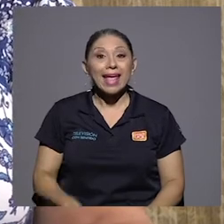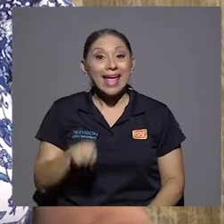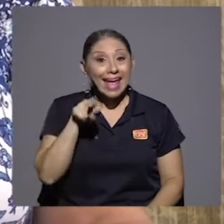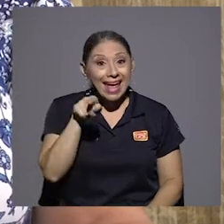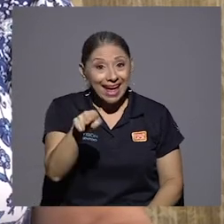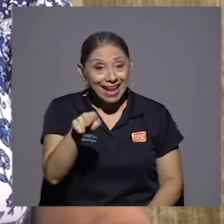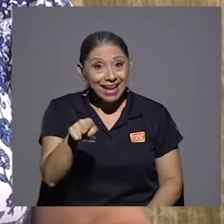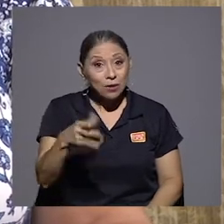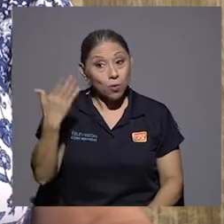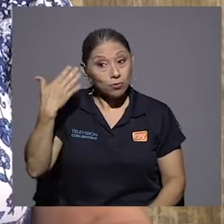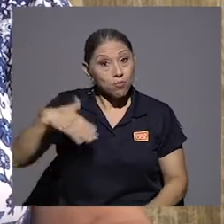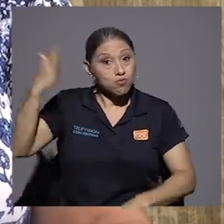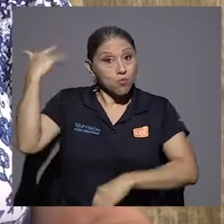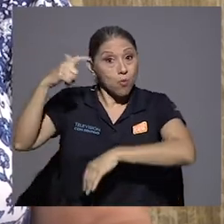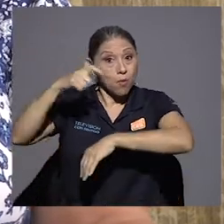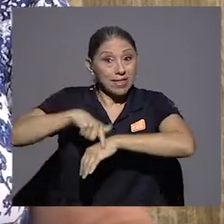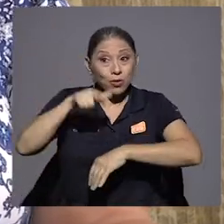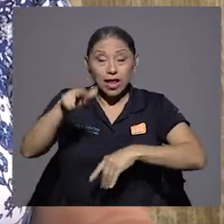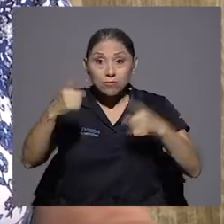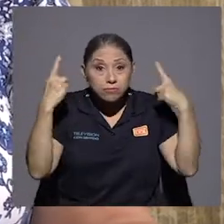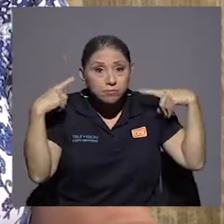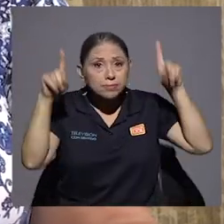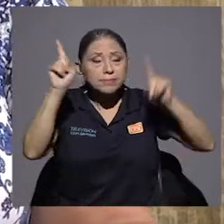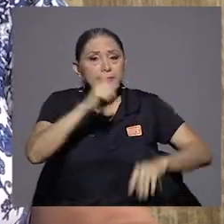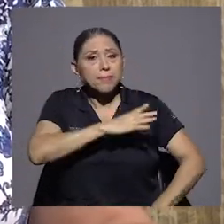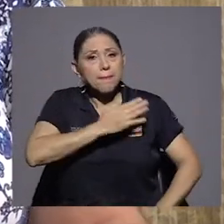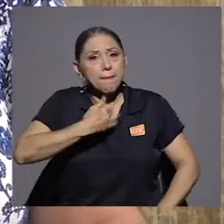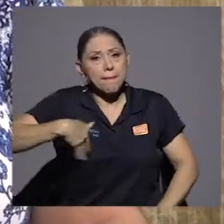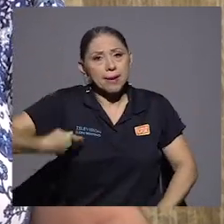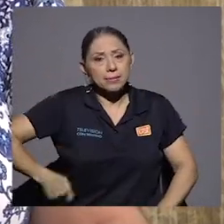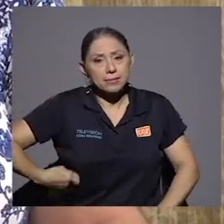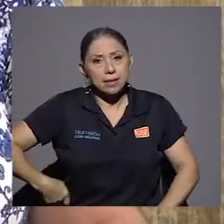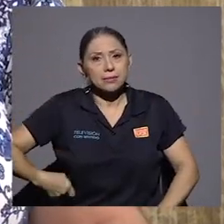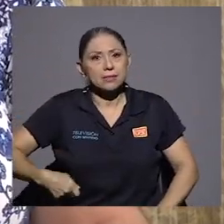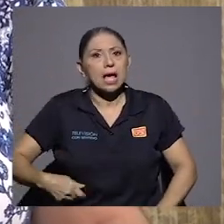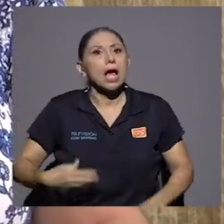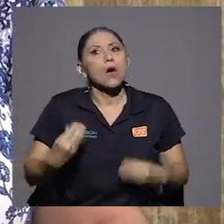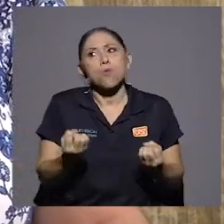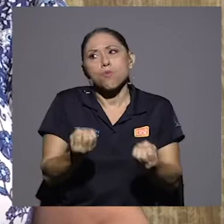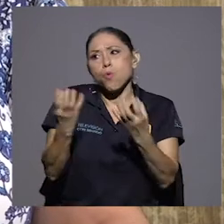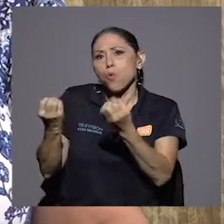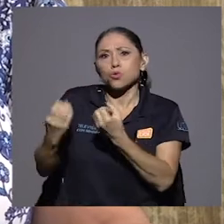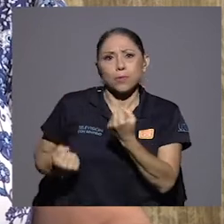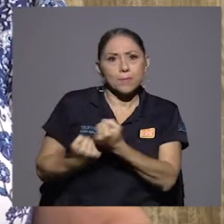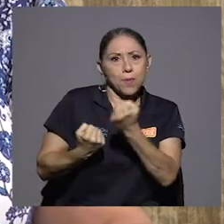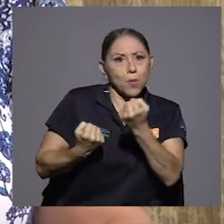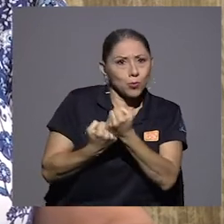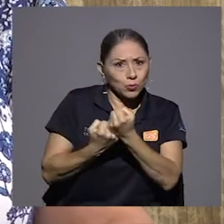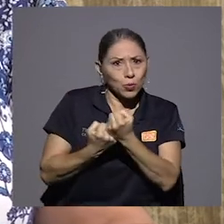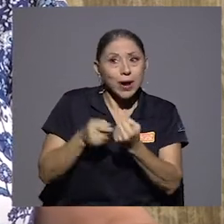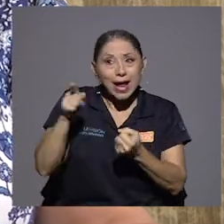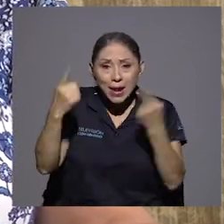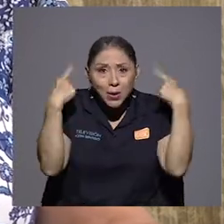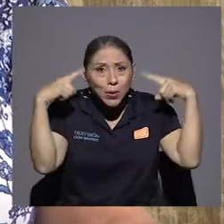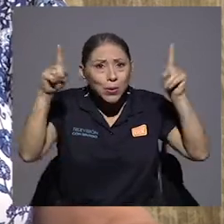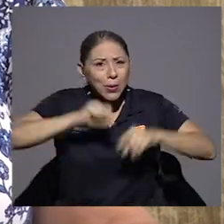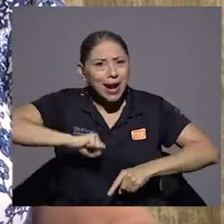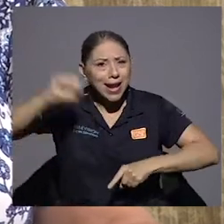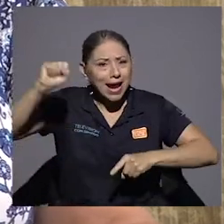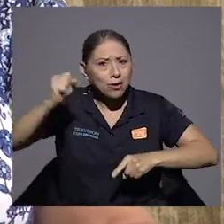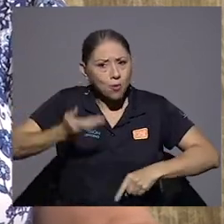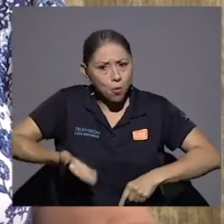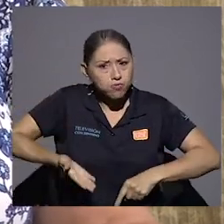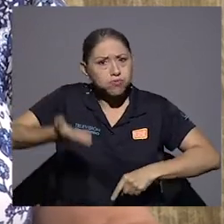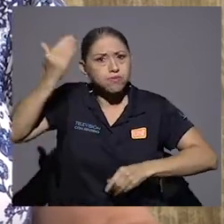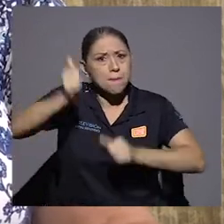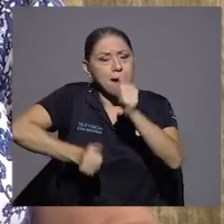cuando él llegó a la presidencia, obviamente, tenía un gran apoyo. Bueno, llegó con un porcentaje muy alto la votación, pero tenía un gran apoyo de